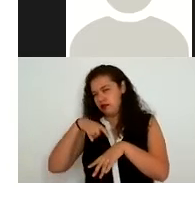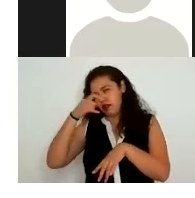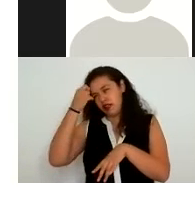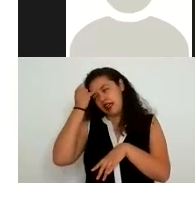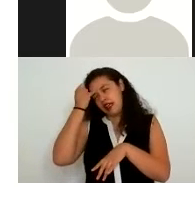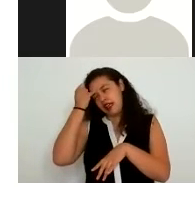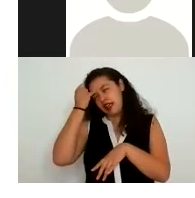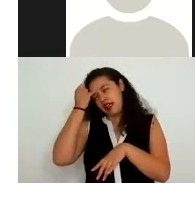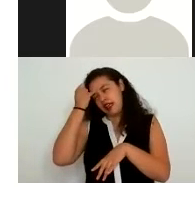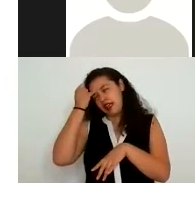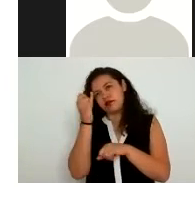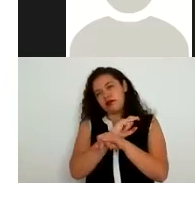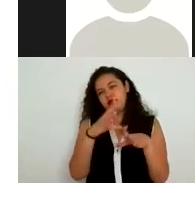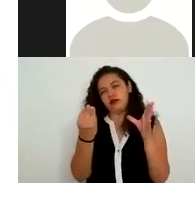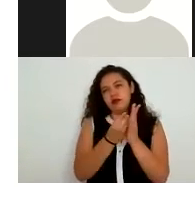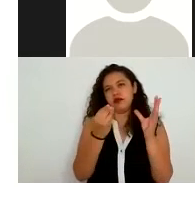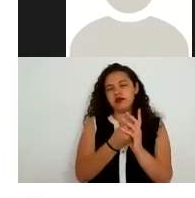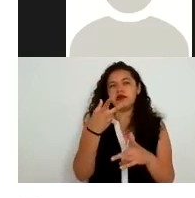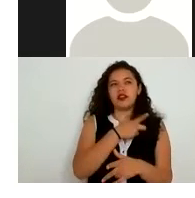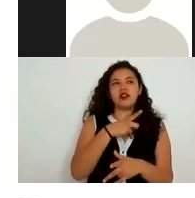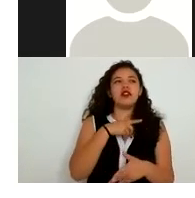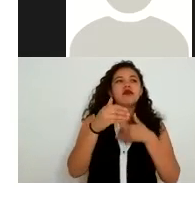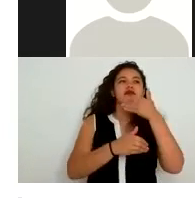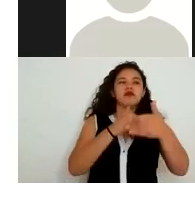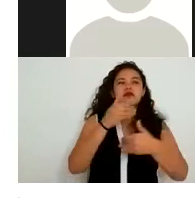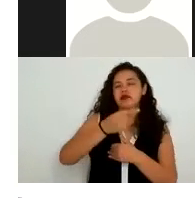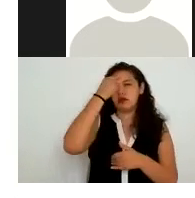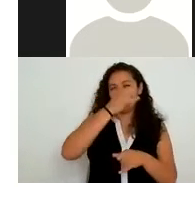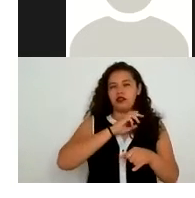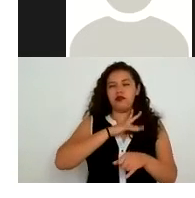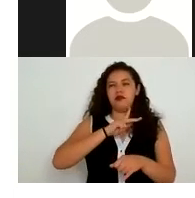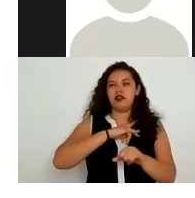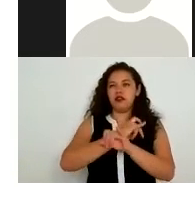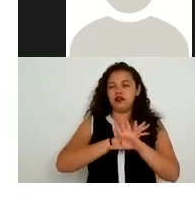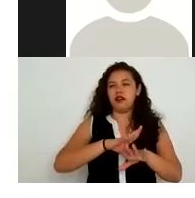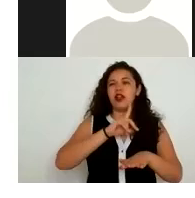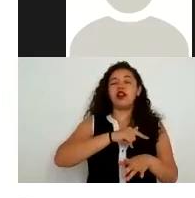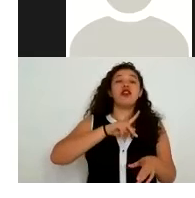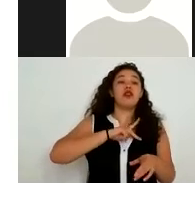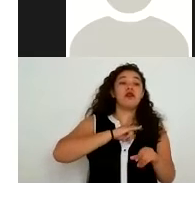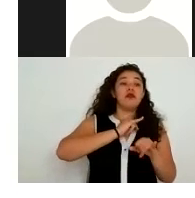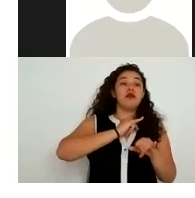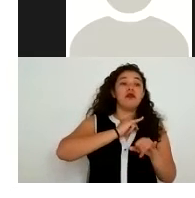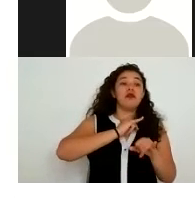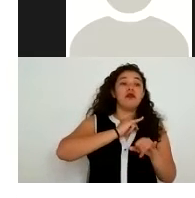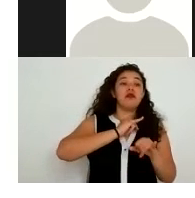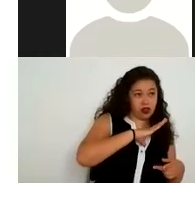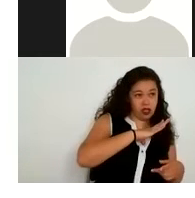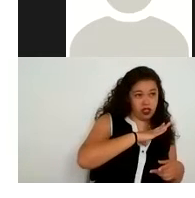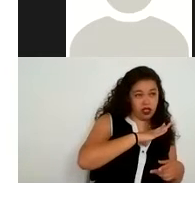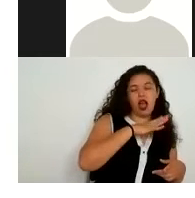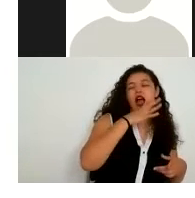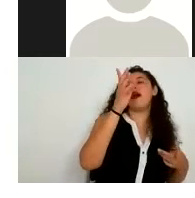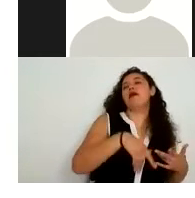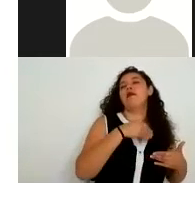personales vayamos haciendo esa conciencia de mis datos y después de los datos que yo tengo de alguien más entonces les sugerimos que igual si